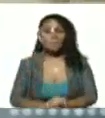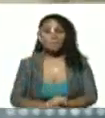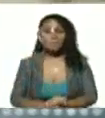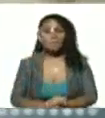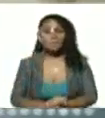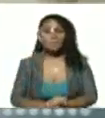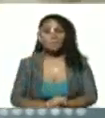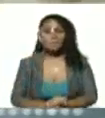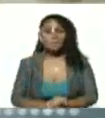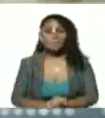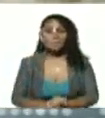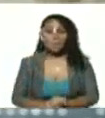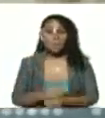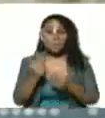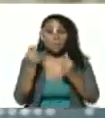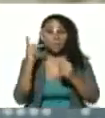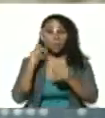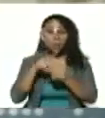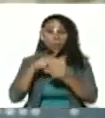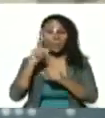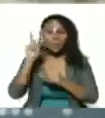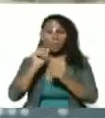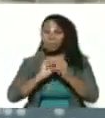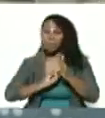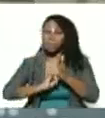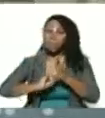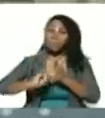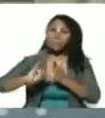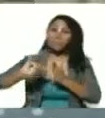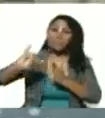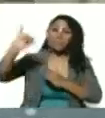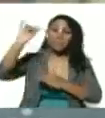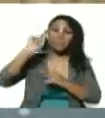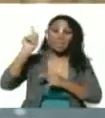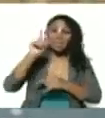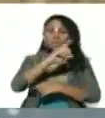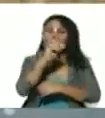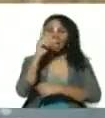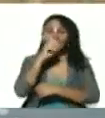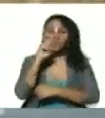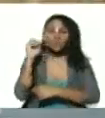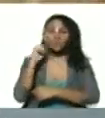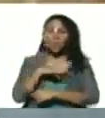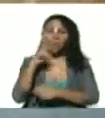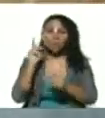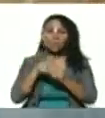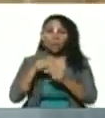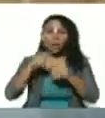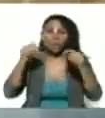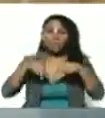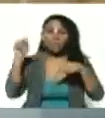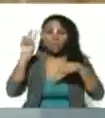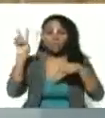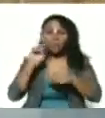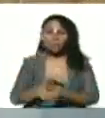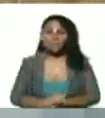Los ingresos petroleros fueron los más altos de 100 años de historia petrolera en Venezuela.